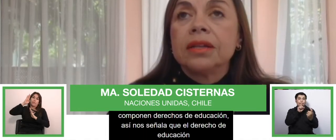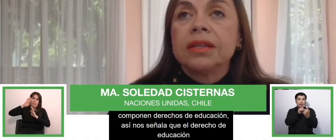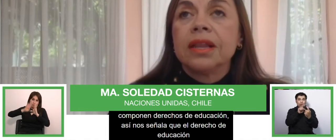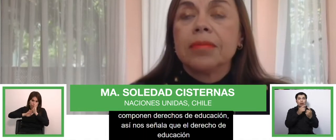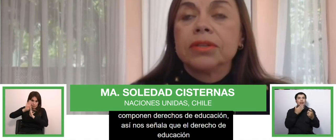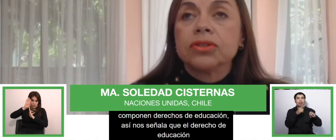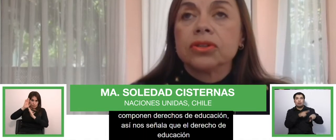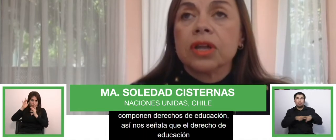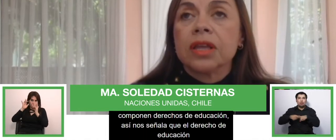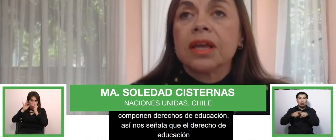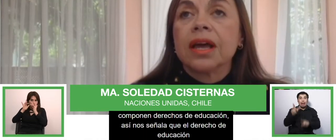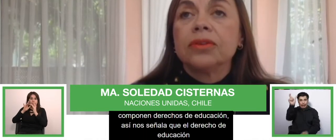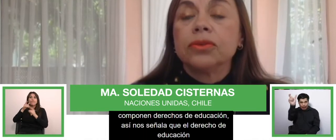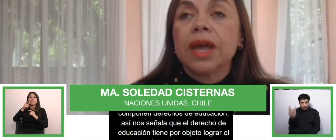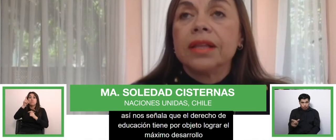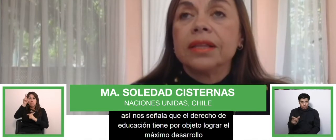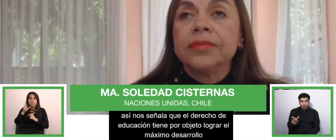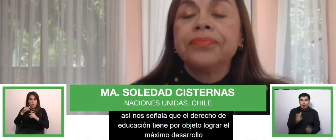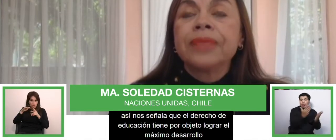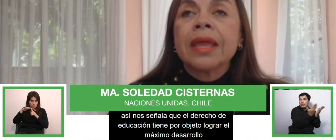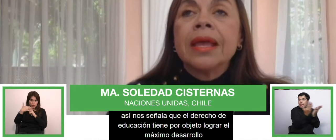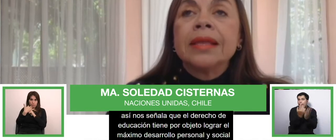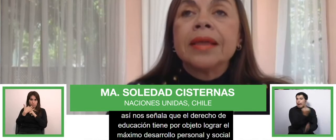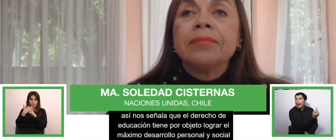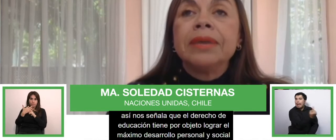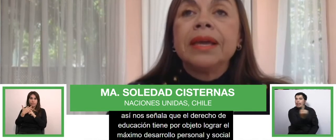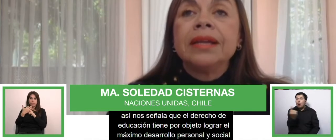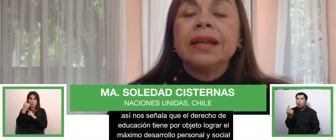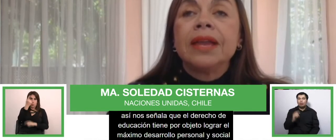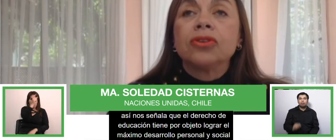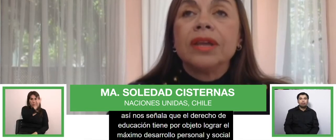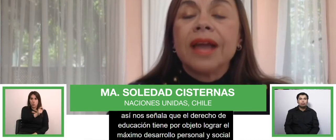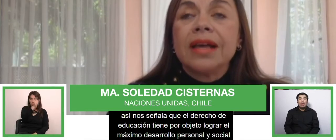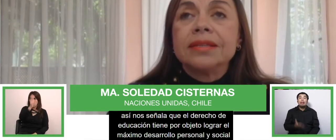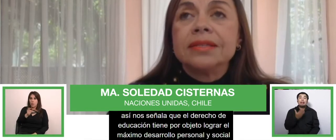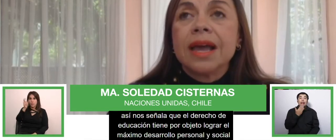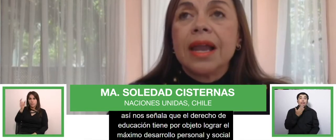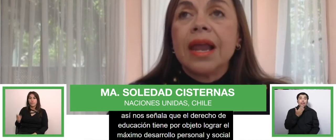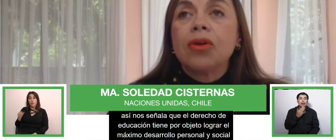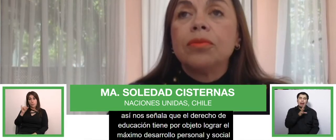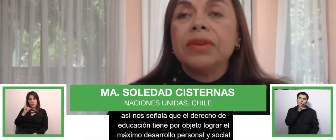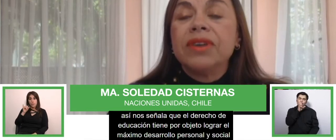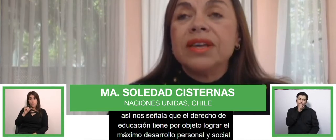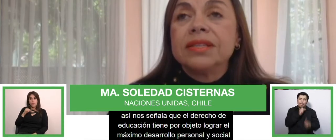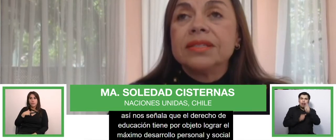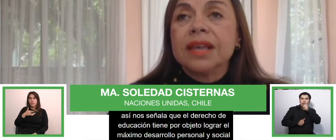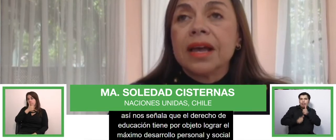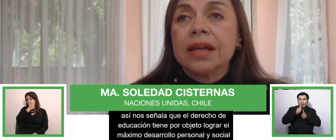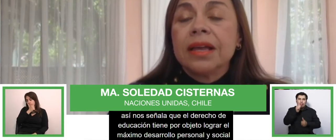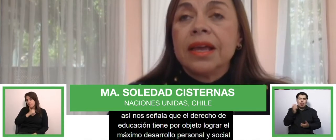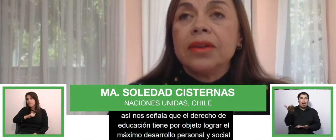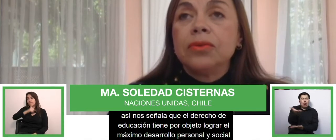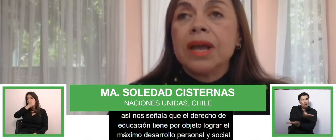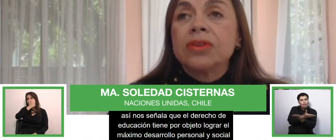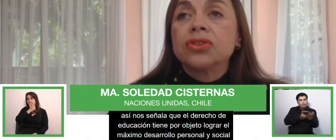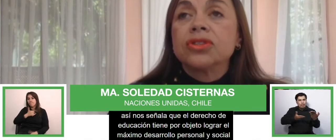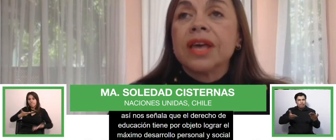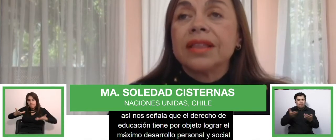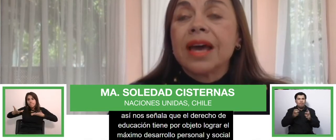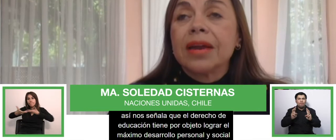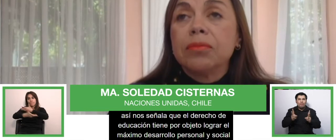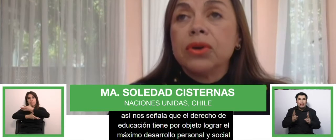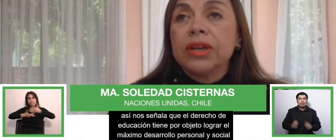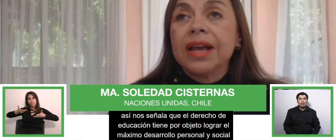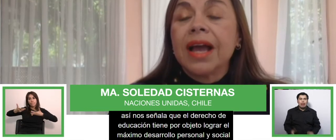social de la persona, de cada estudiante. También la tolerancia, la convivencia en una